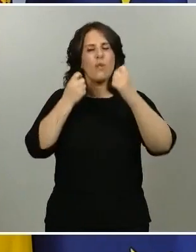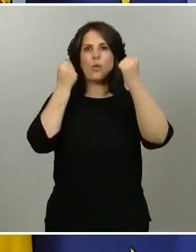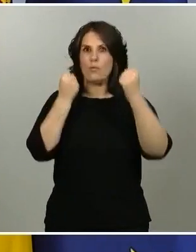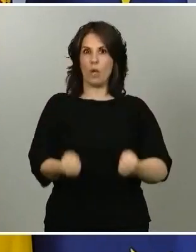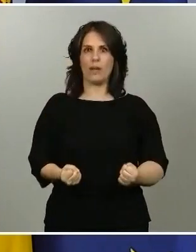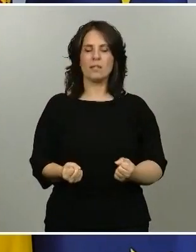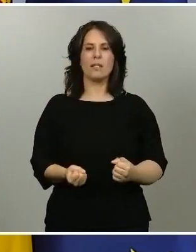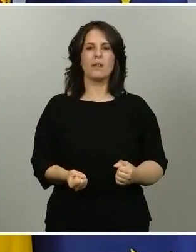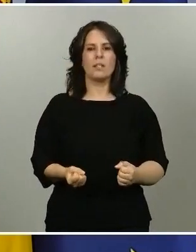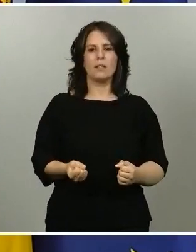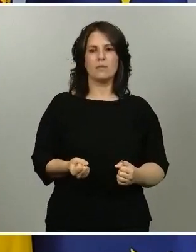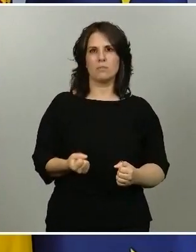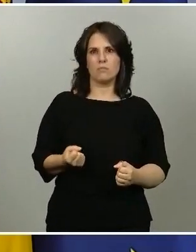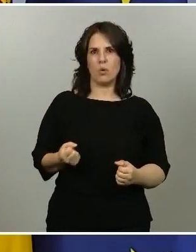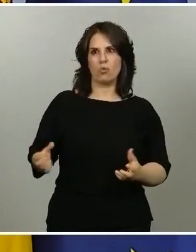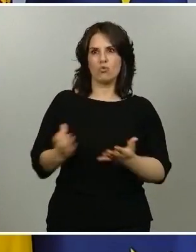comunidad científica internacional.